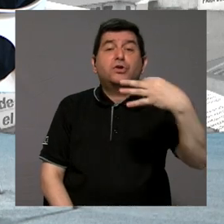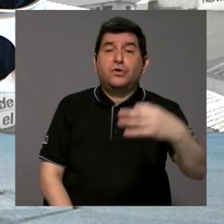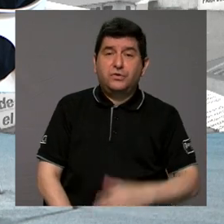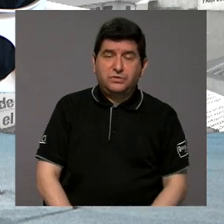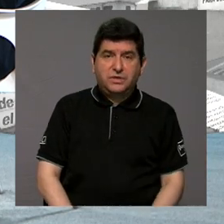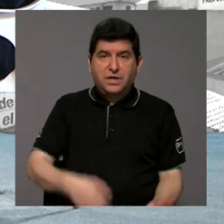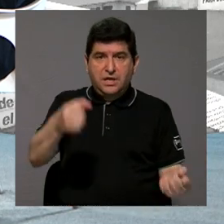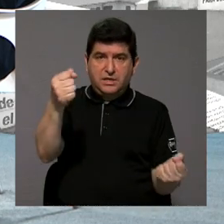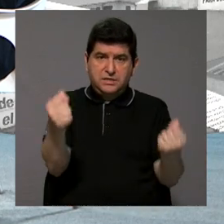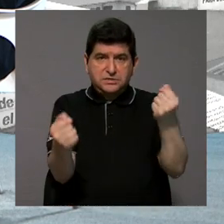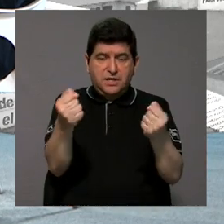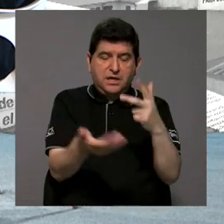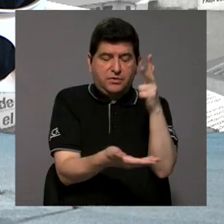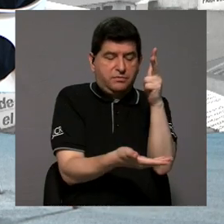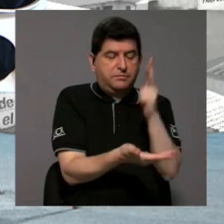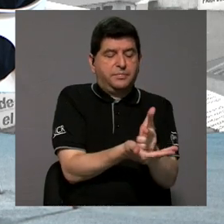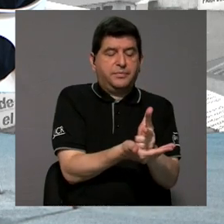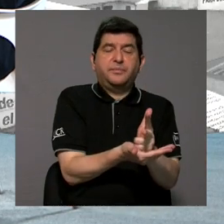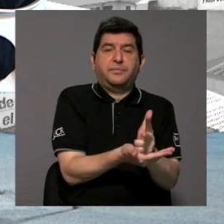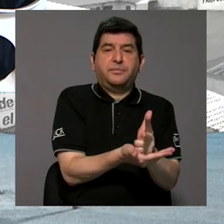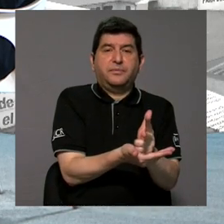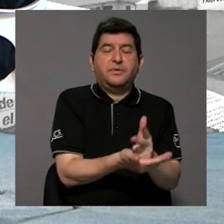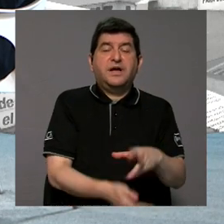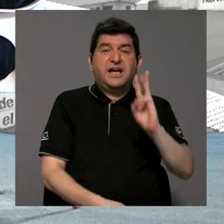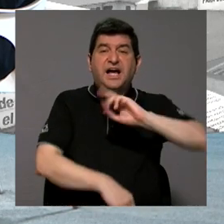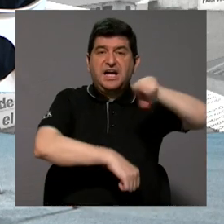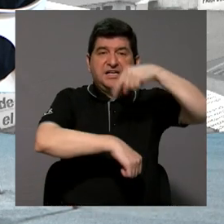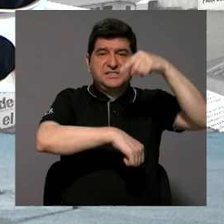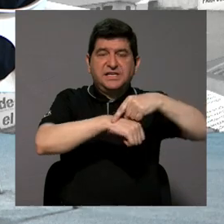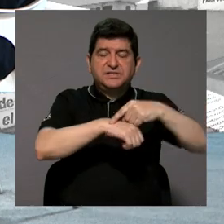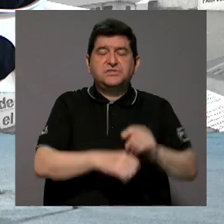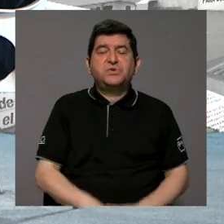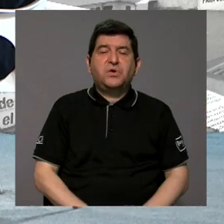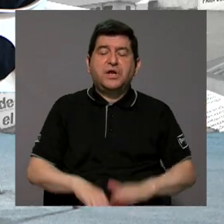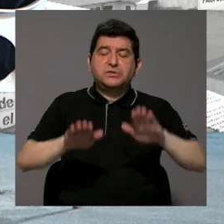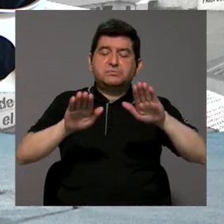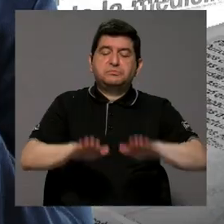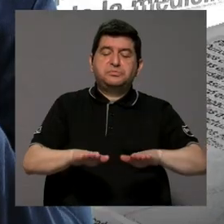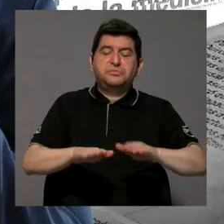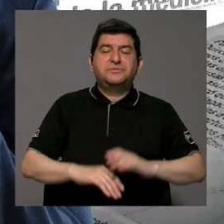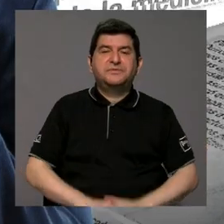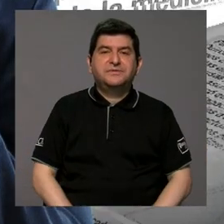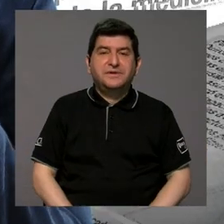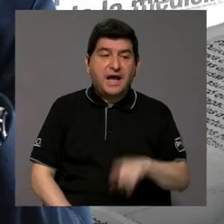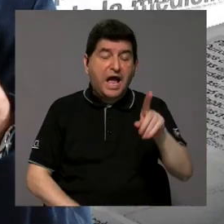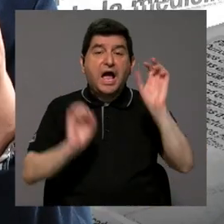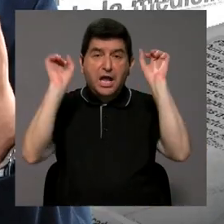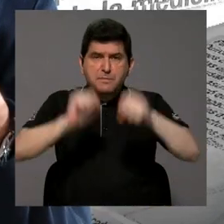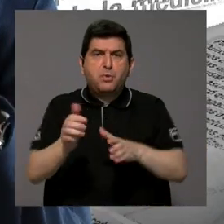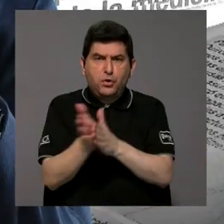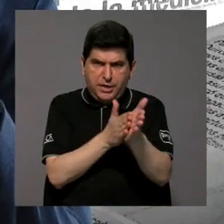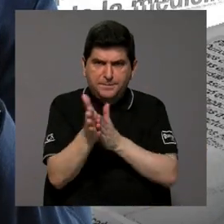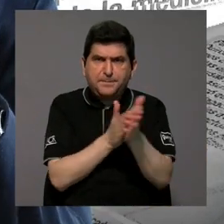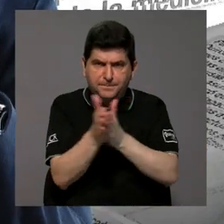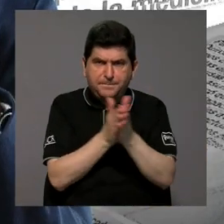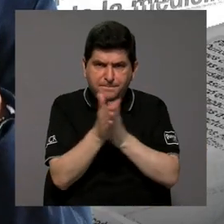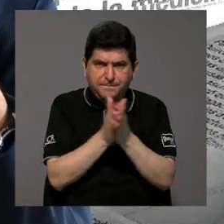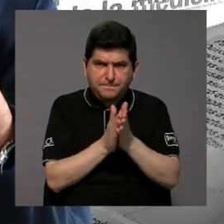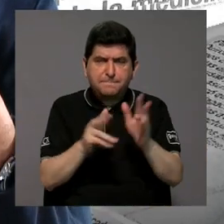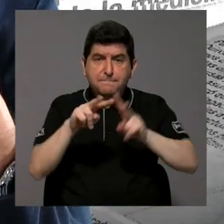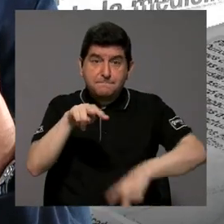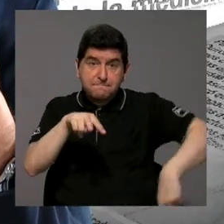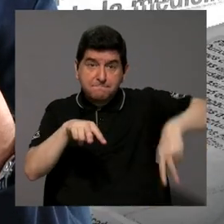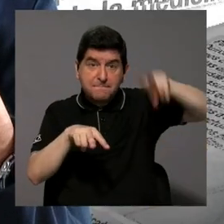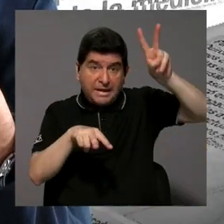a día cuando el auto está estacionado y vamos a tener seis horas de descanso y ahí sí podemos aprovechar